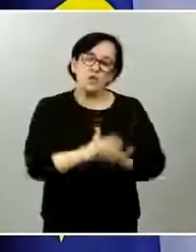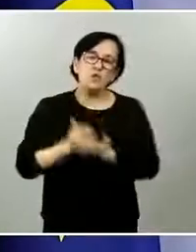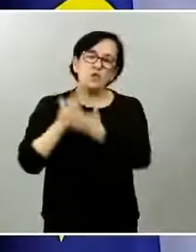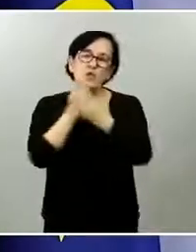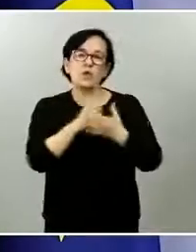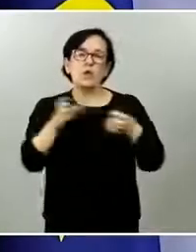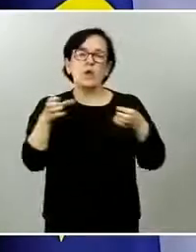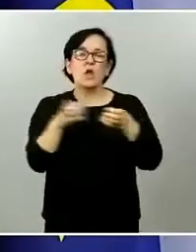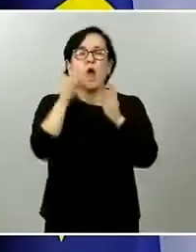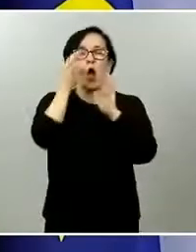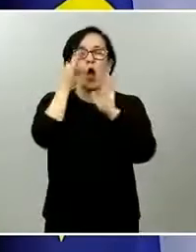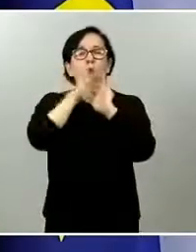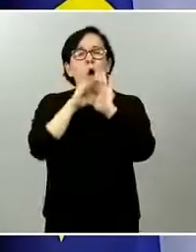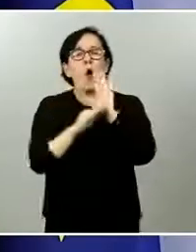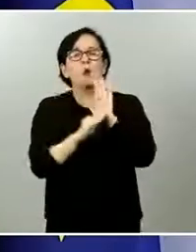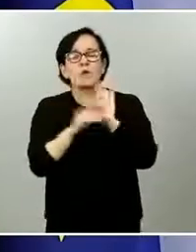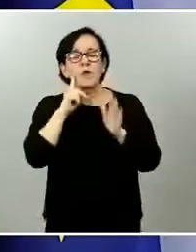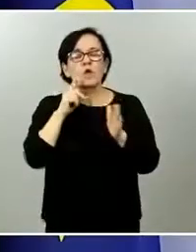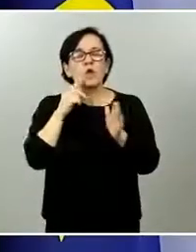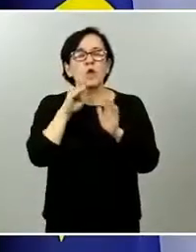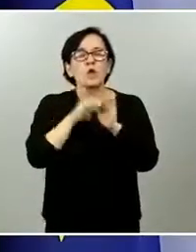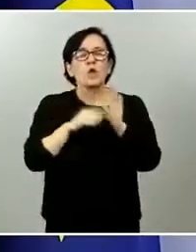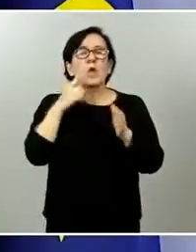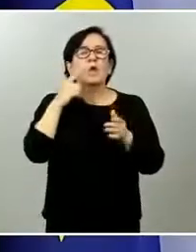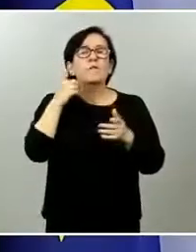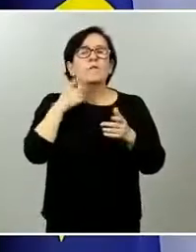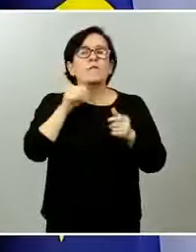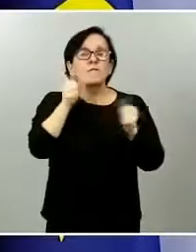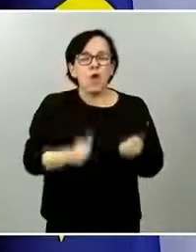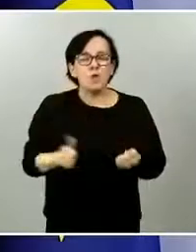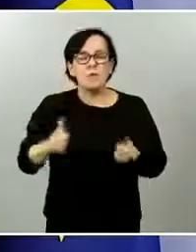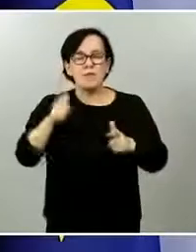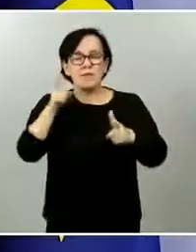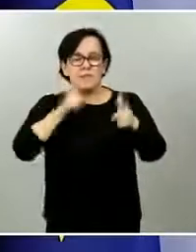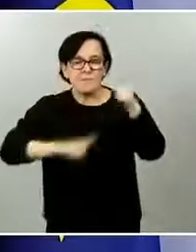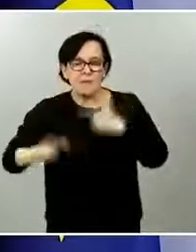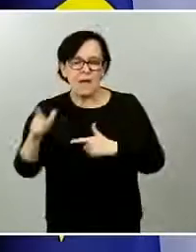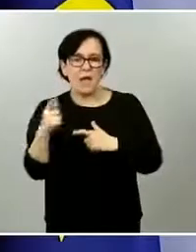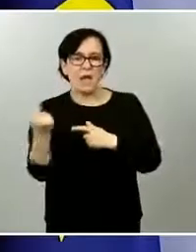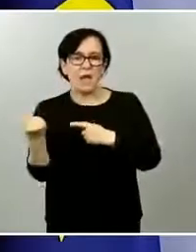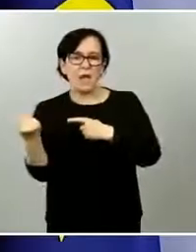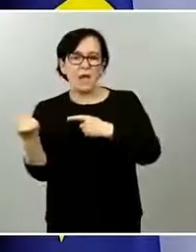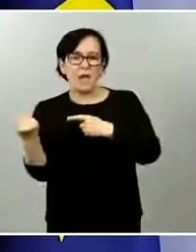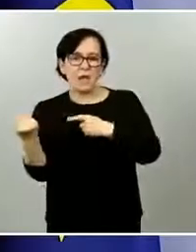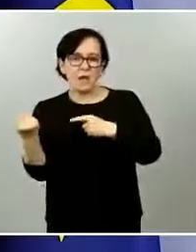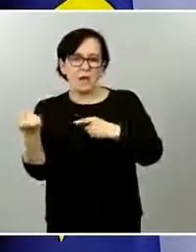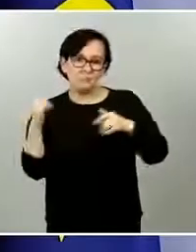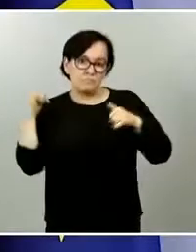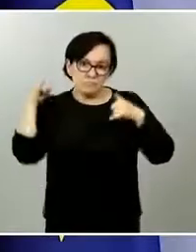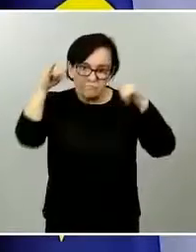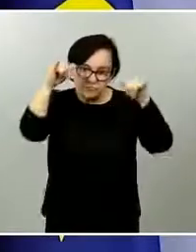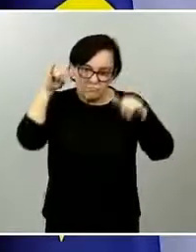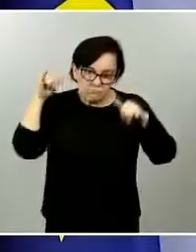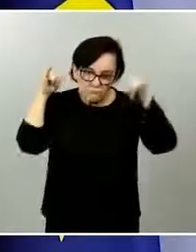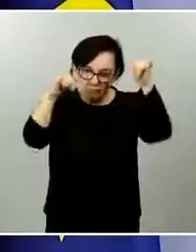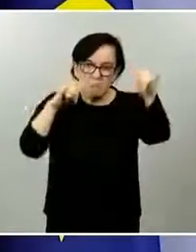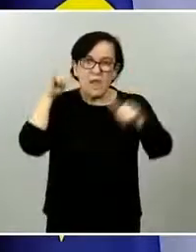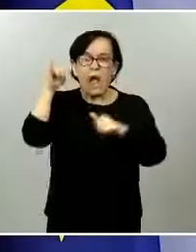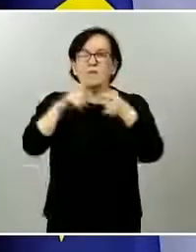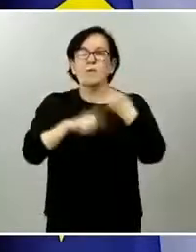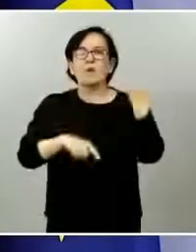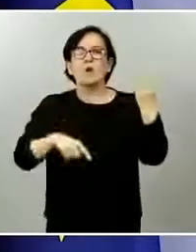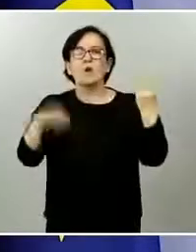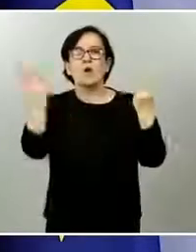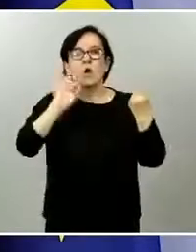una cierta utilidad y como también ha dicho la ministra portavoz esta hacienda de ministra portavoz estamos estudiando en un conjunto de órdenes para